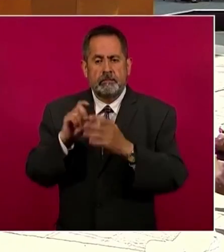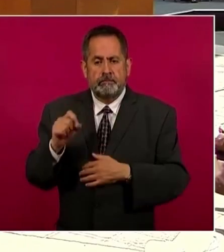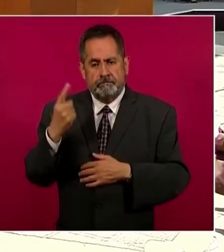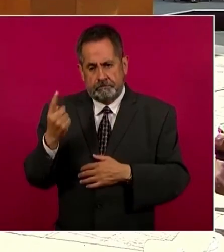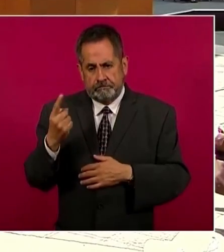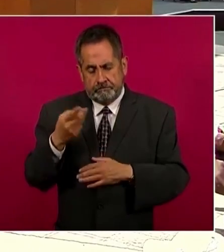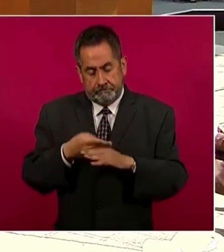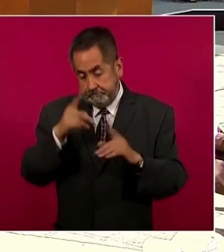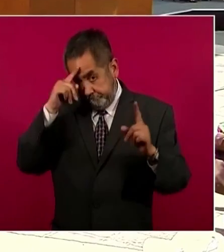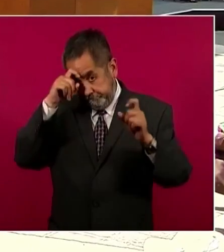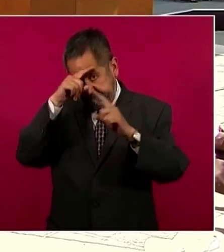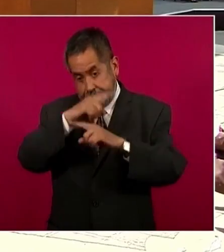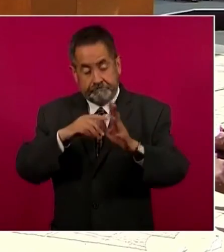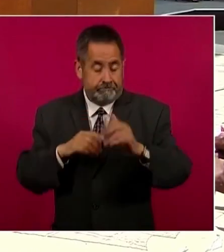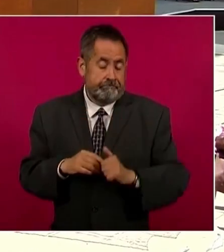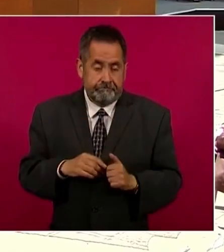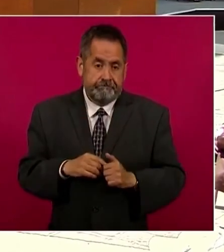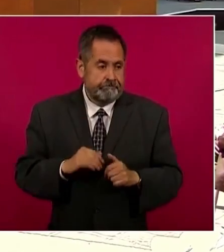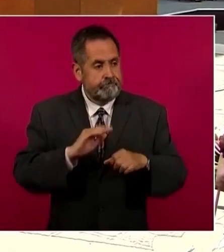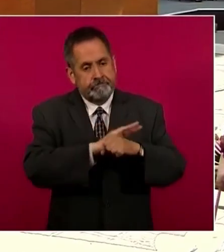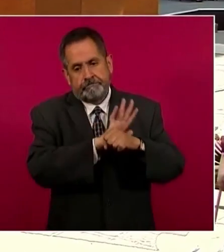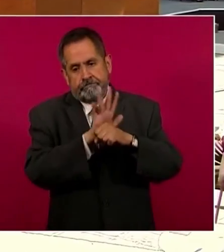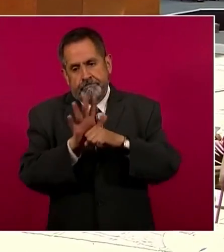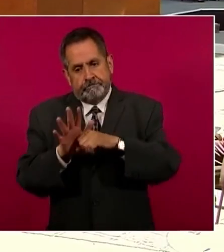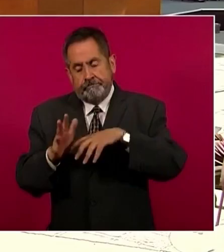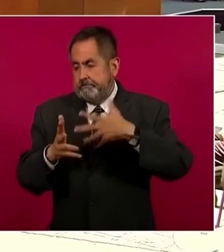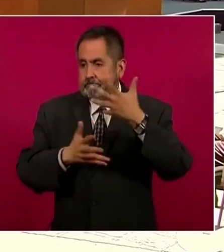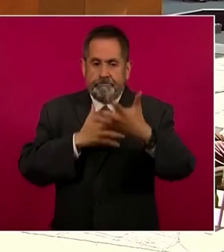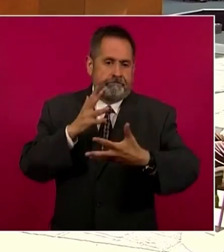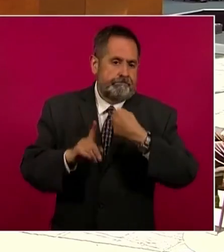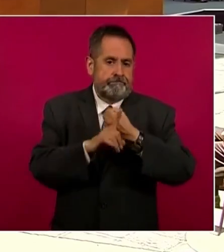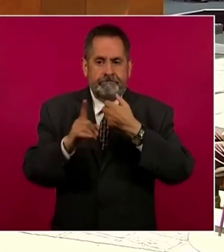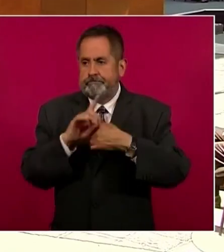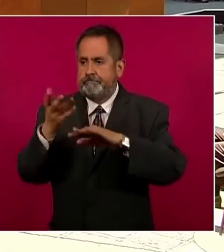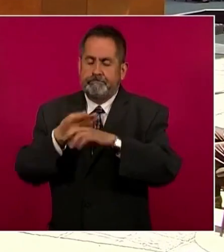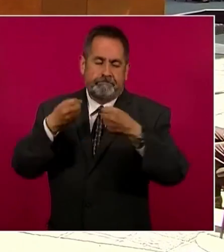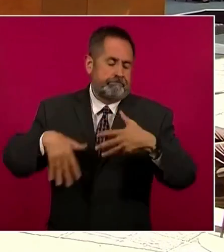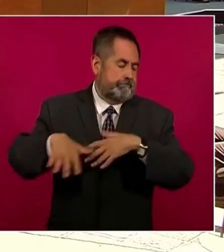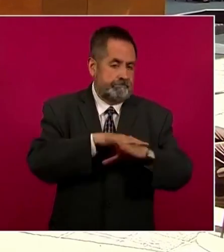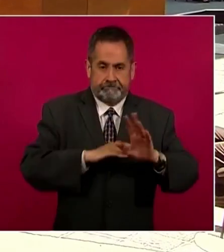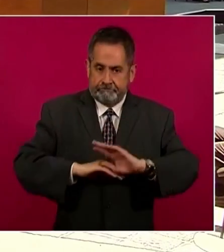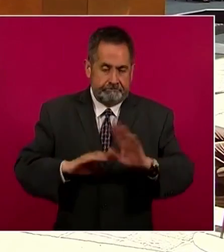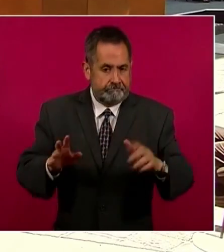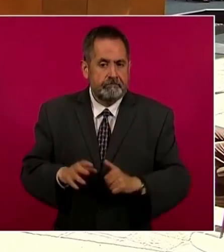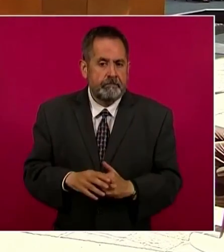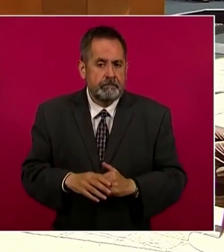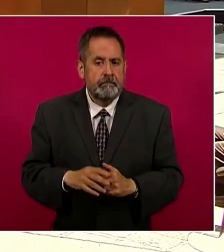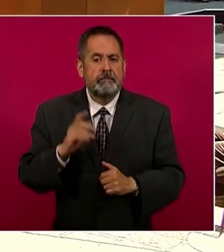muy complejo, parte de una pandemia que nos afectó en muchos aspectos, en donde